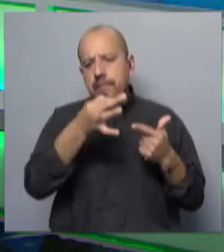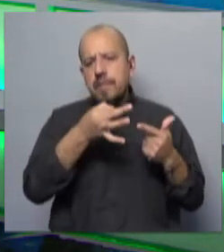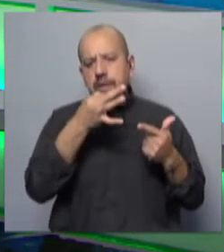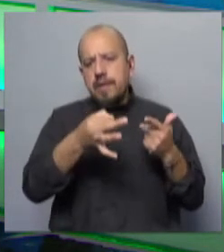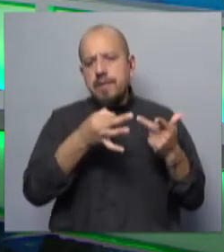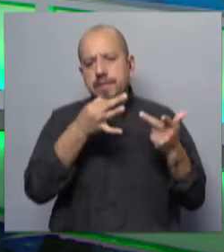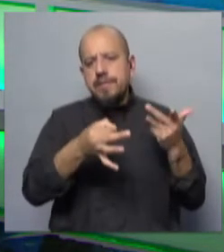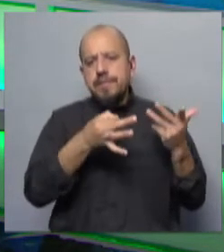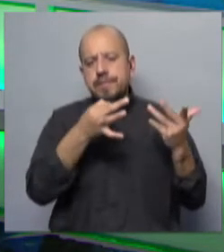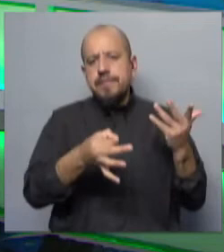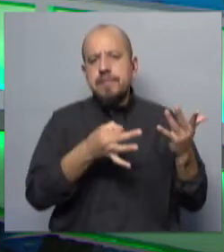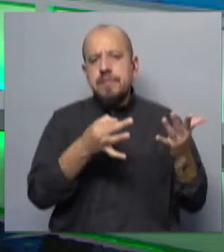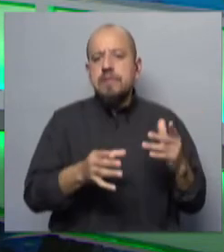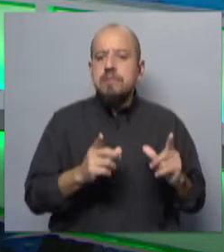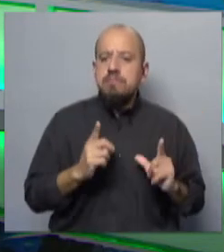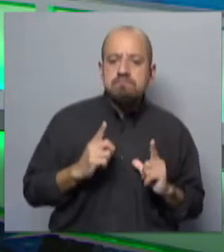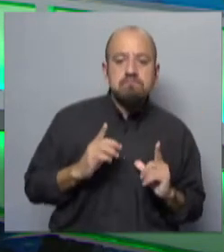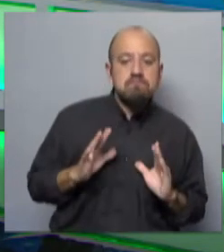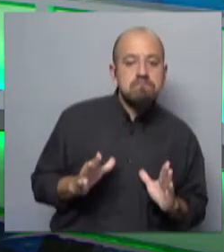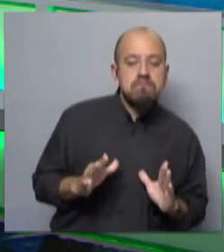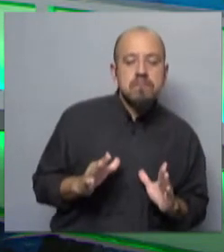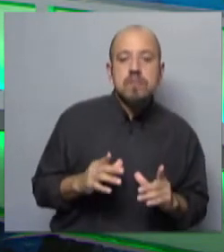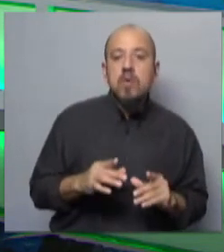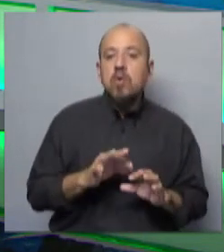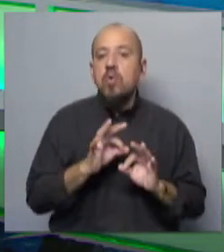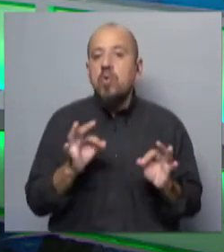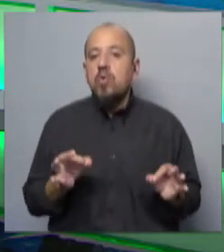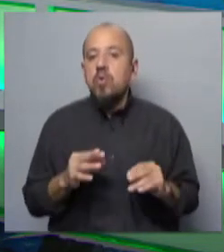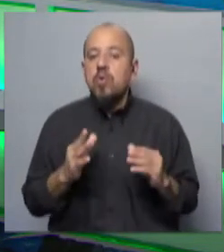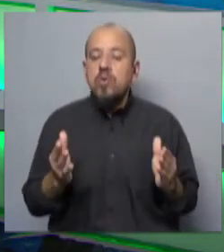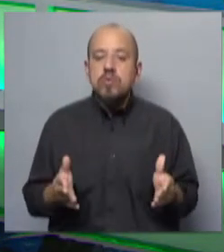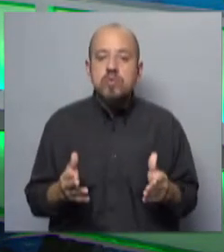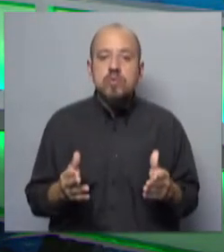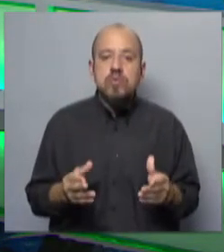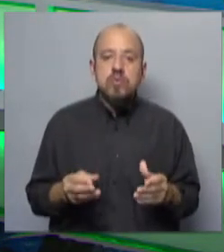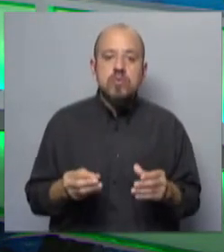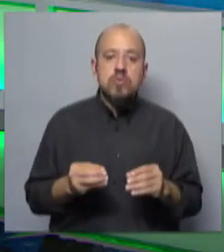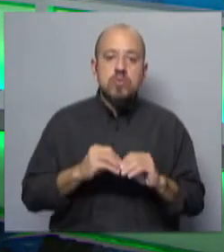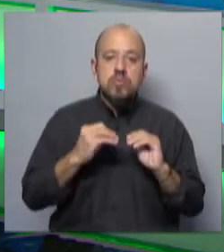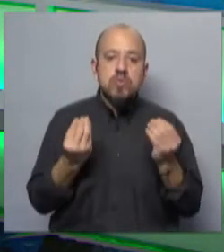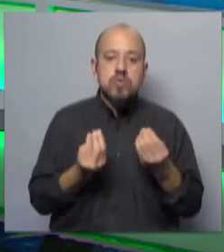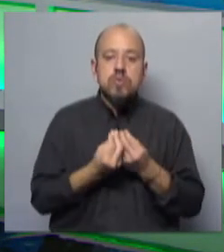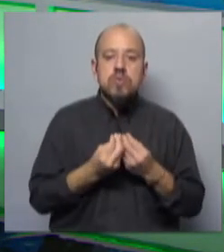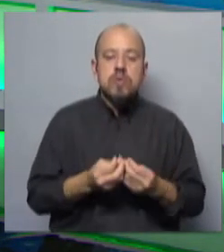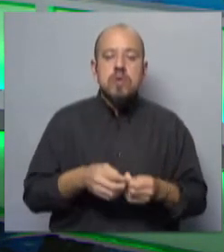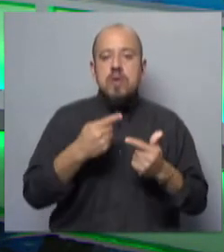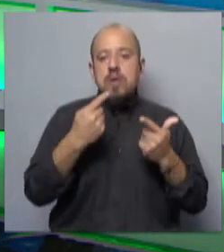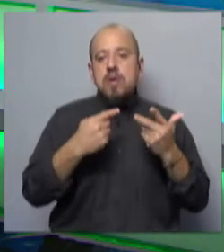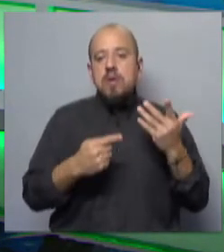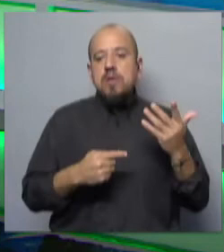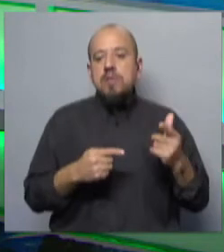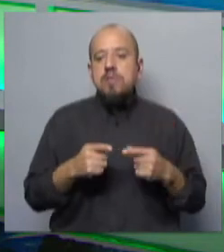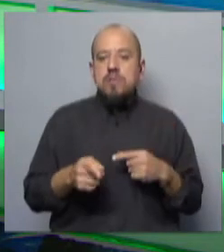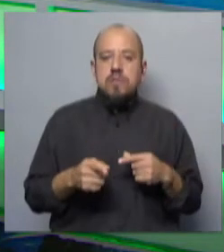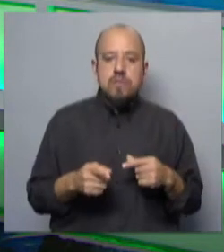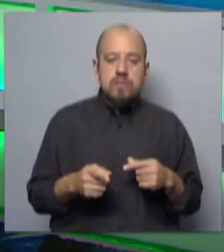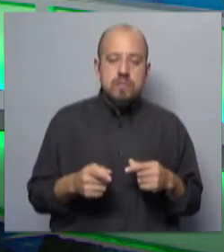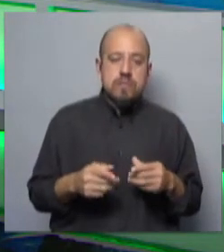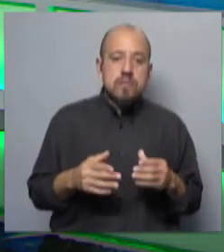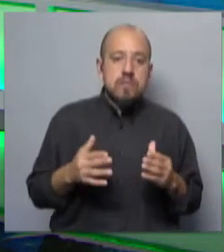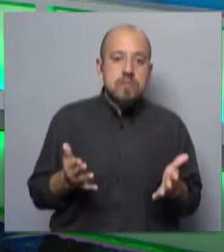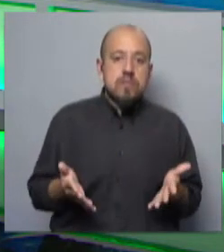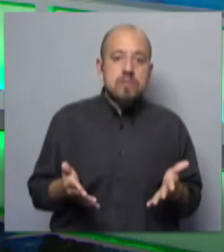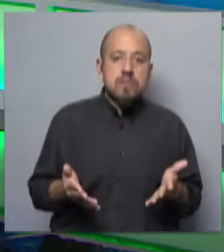medir su impacto y luego ver si se toman otras, o es una batería de medidas. Si es una batería de medidas, será